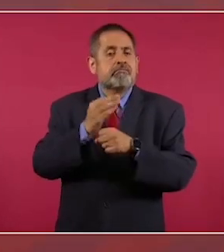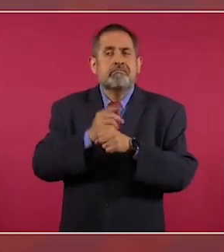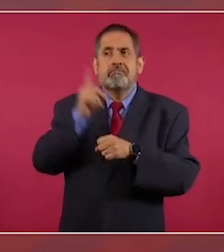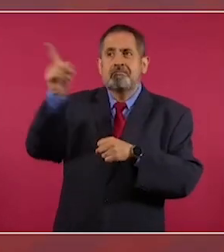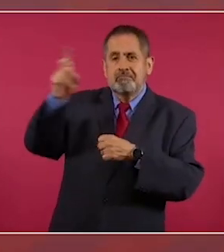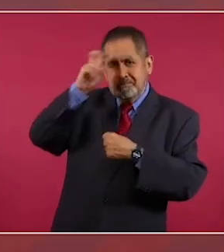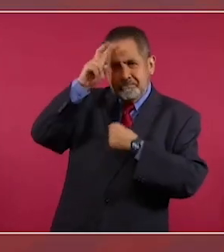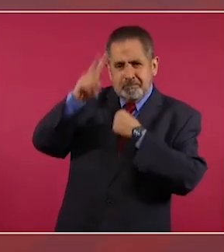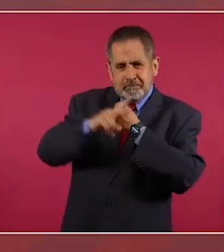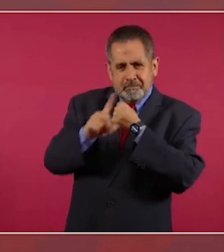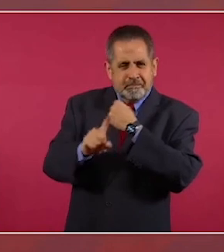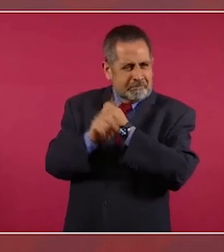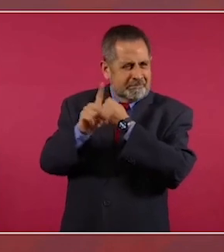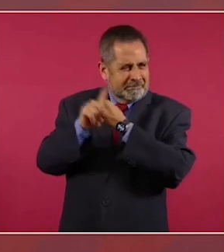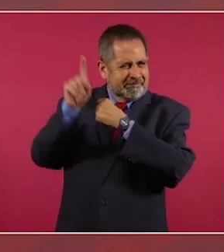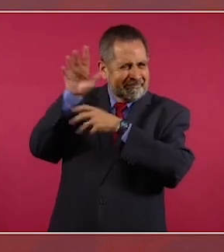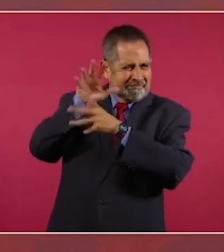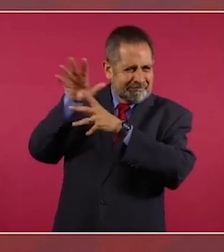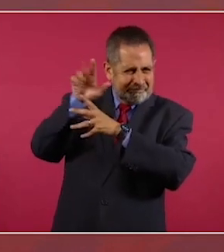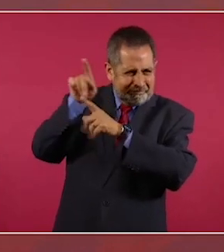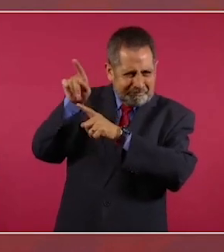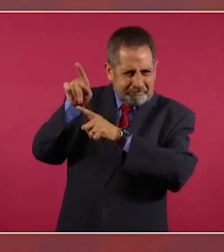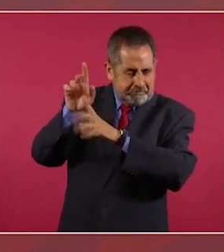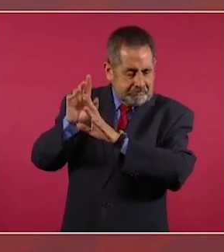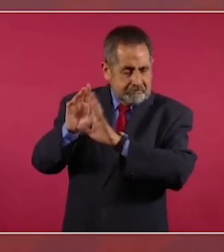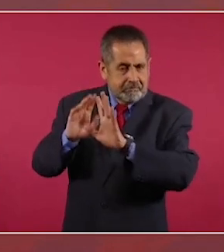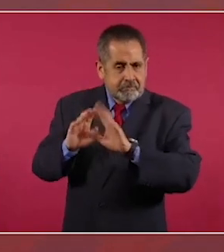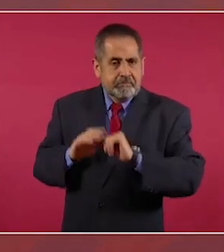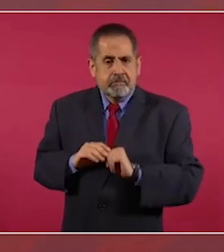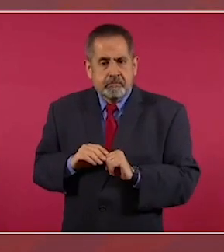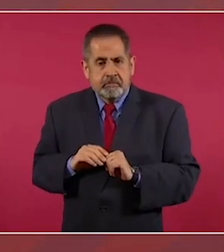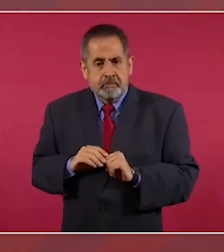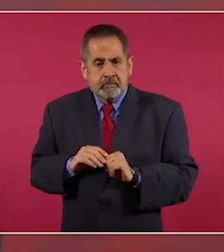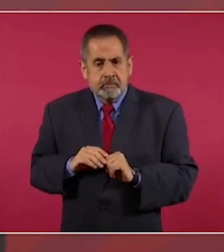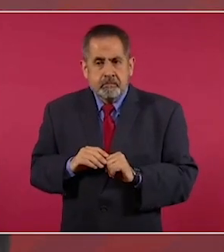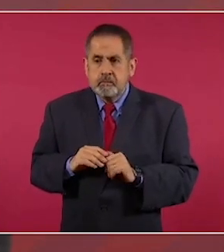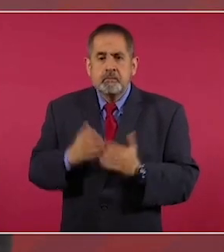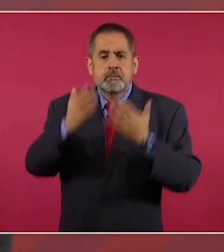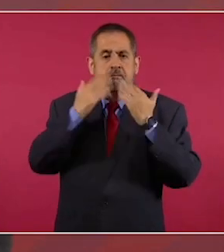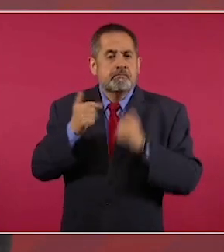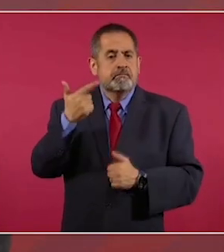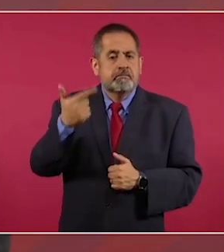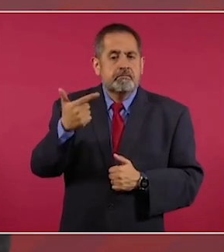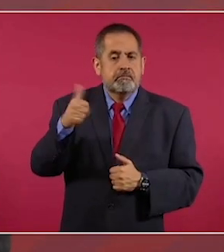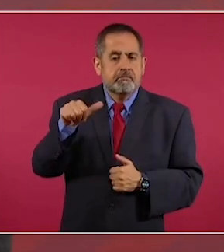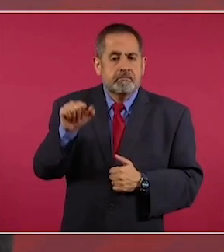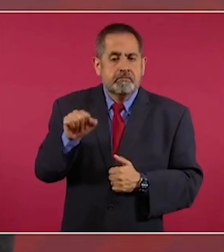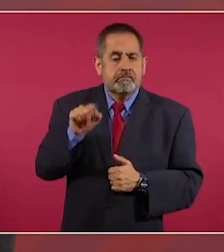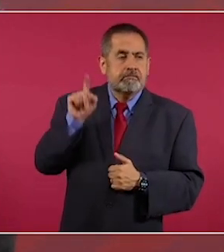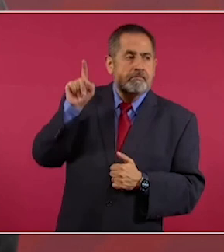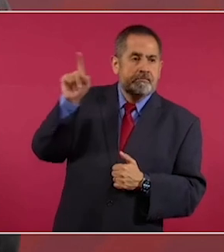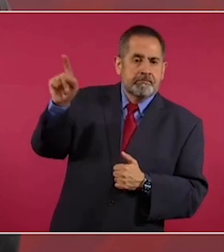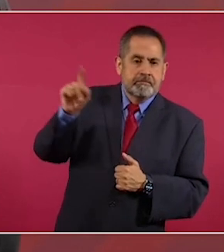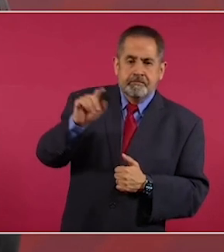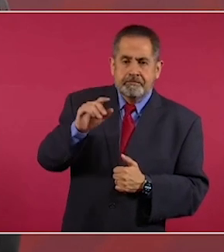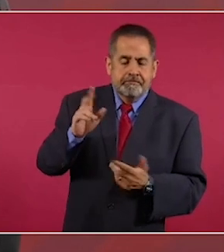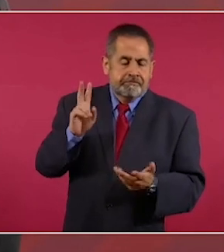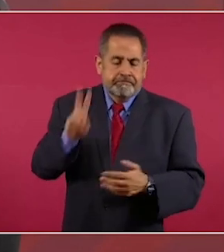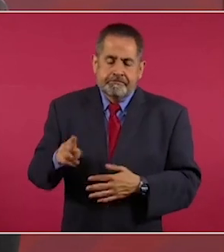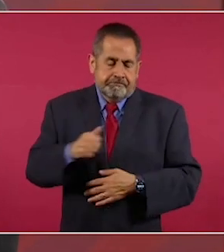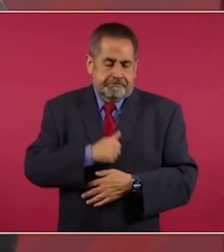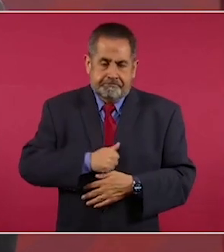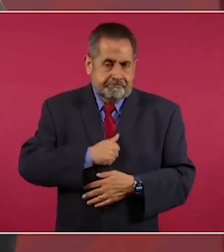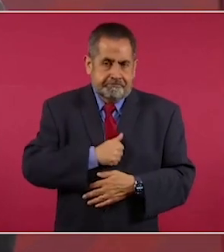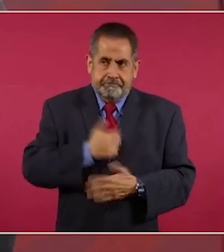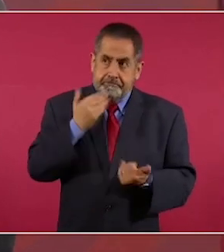la falta de gas, y lamentablemente